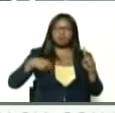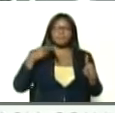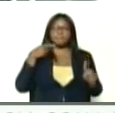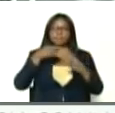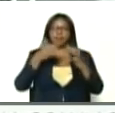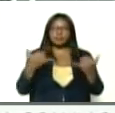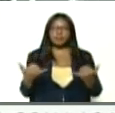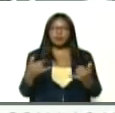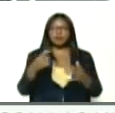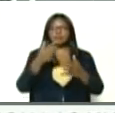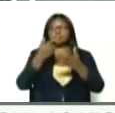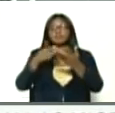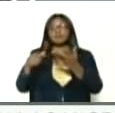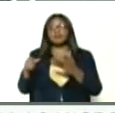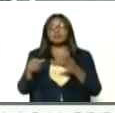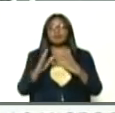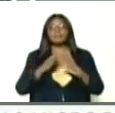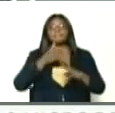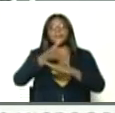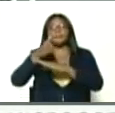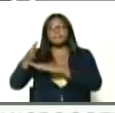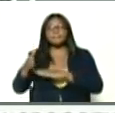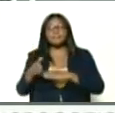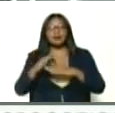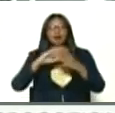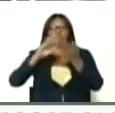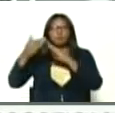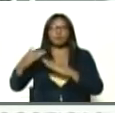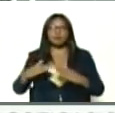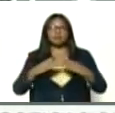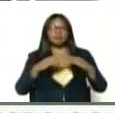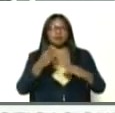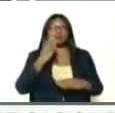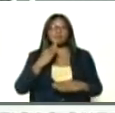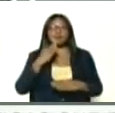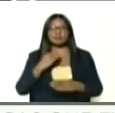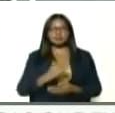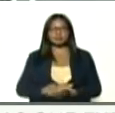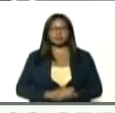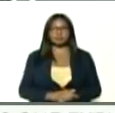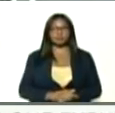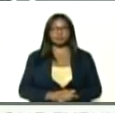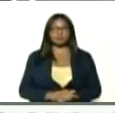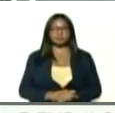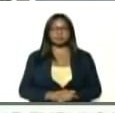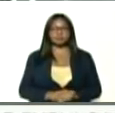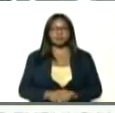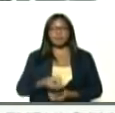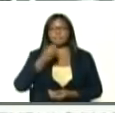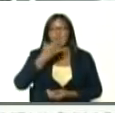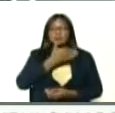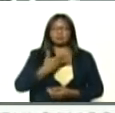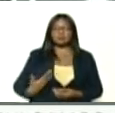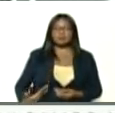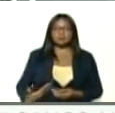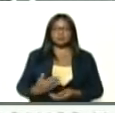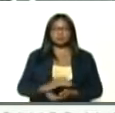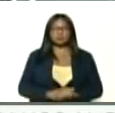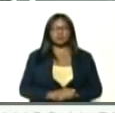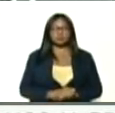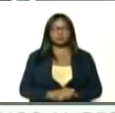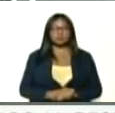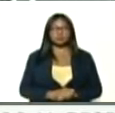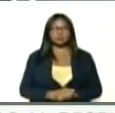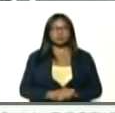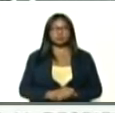a otras comunas, de acá, del municipio, Simón Rodríguez, esta experiencia. Bueno, presidente, ¿qué